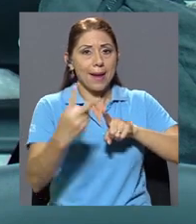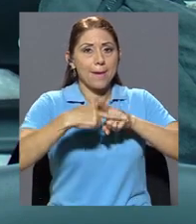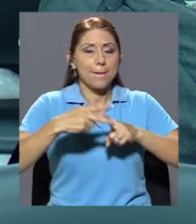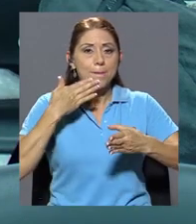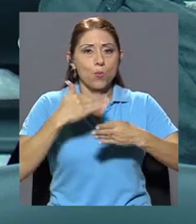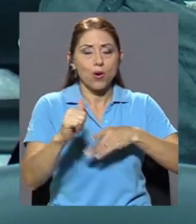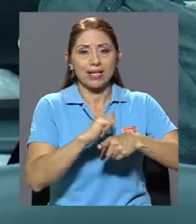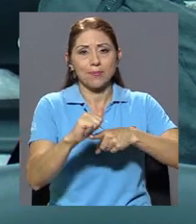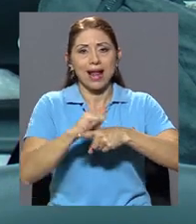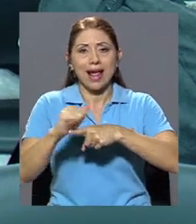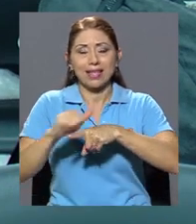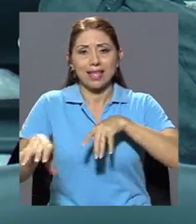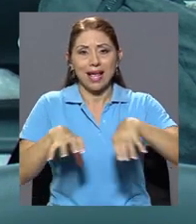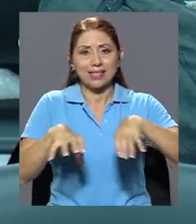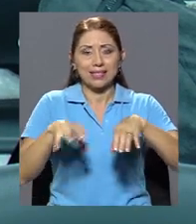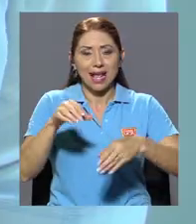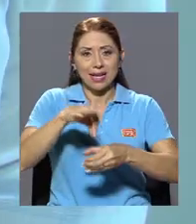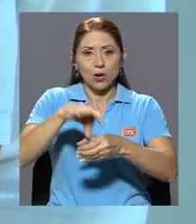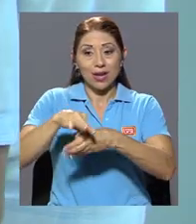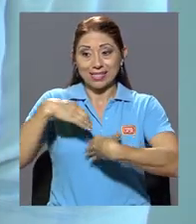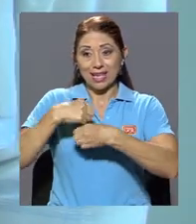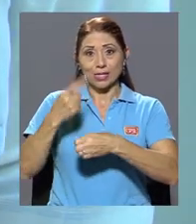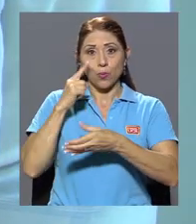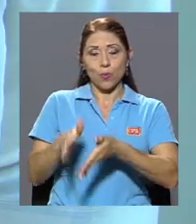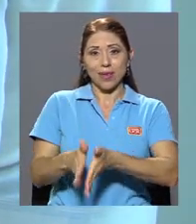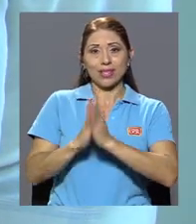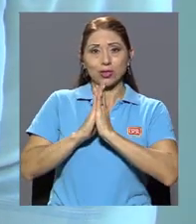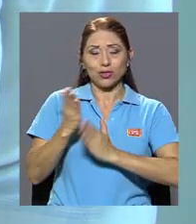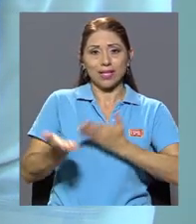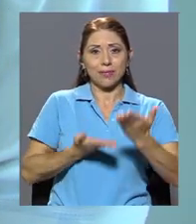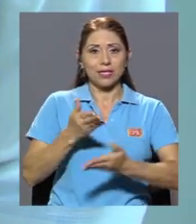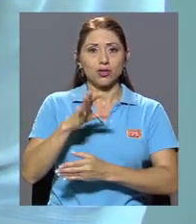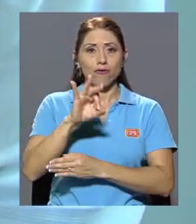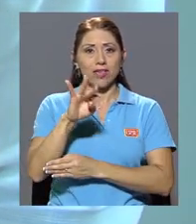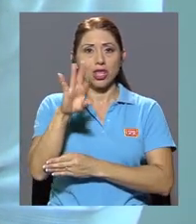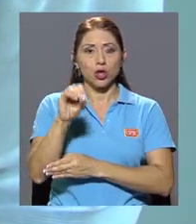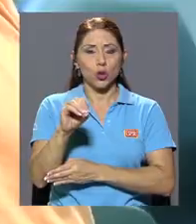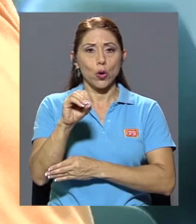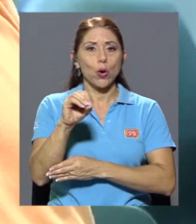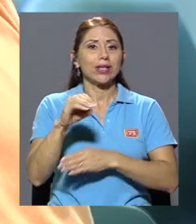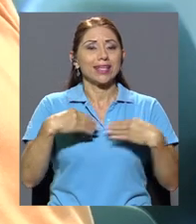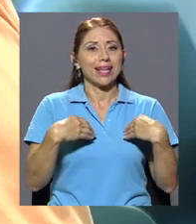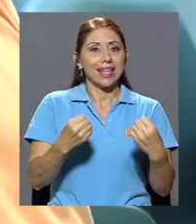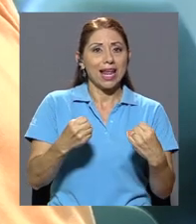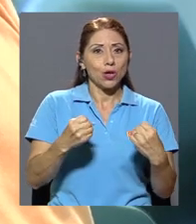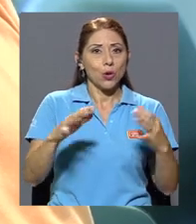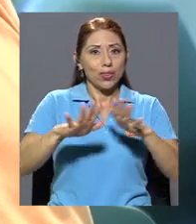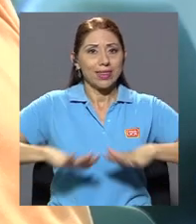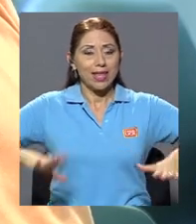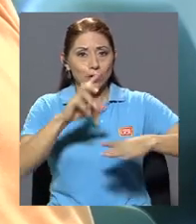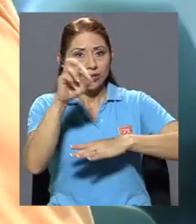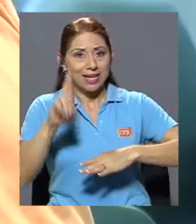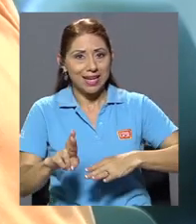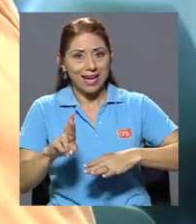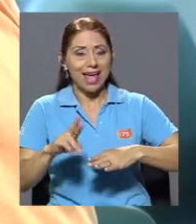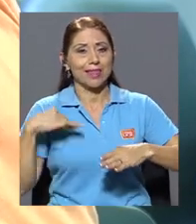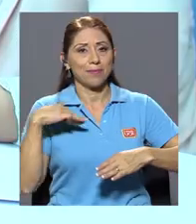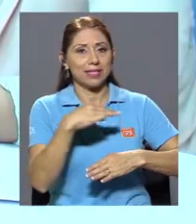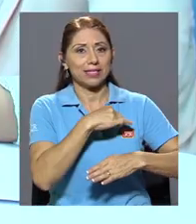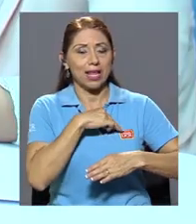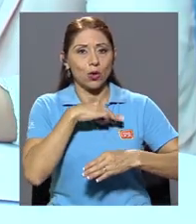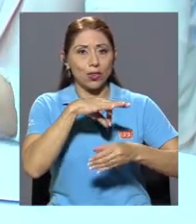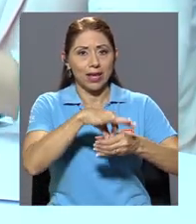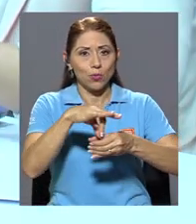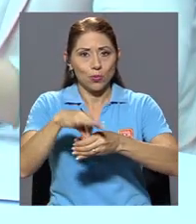Prácticas Agrícolas se realizó por petición del Servicio Fitosanitario del Estado del Ministerio de Agricultura y Ganadería. Se